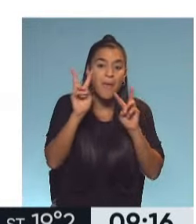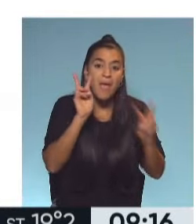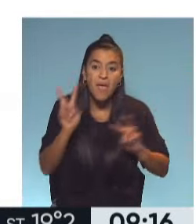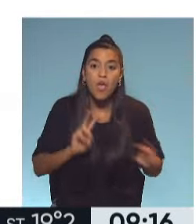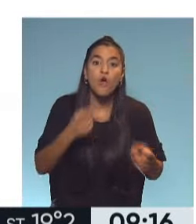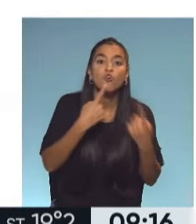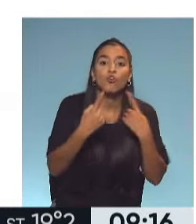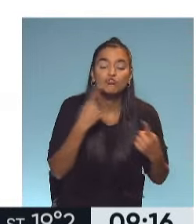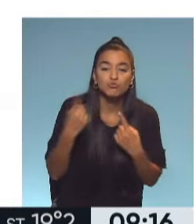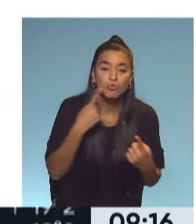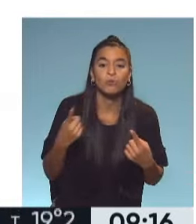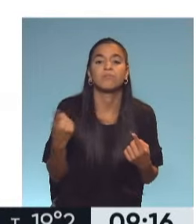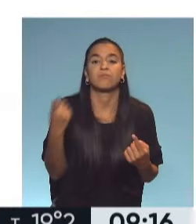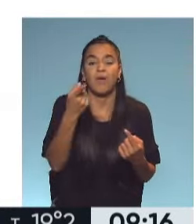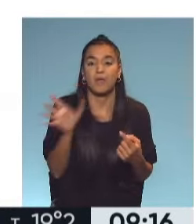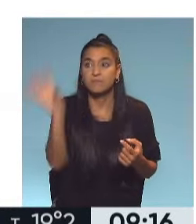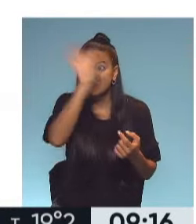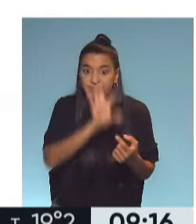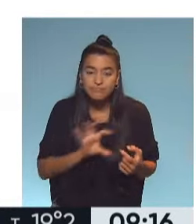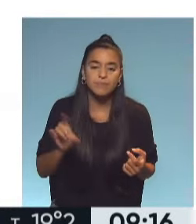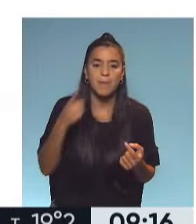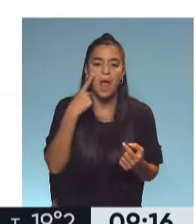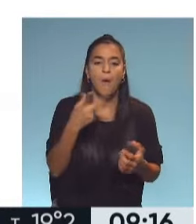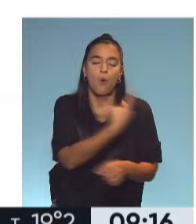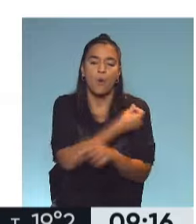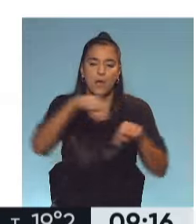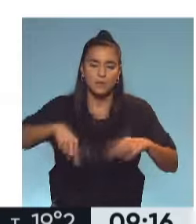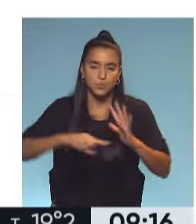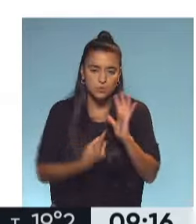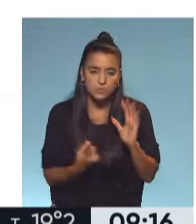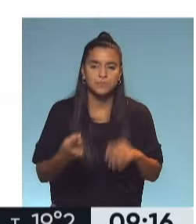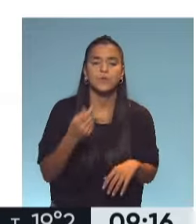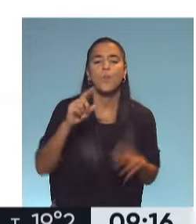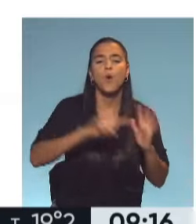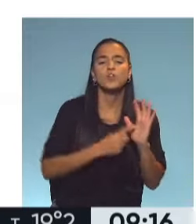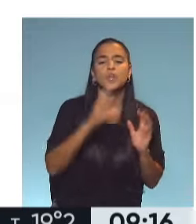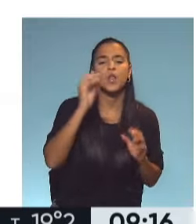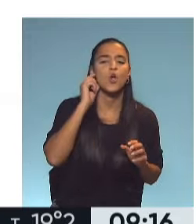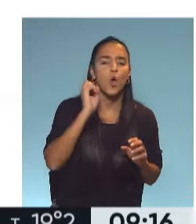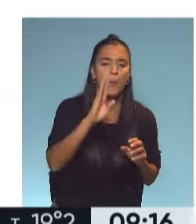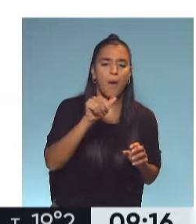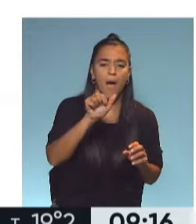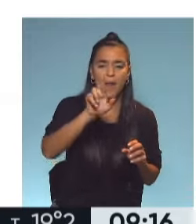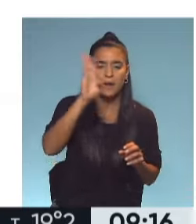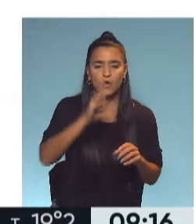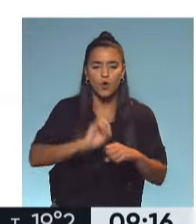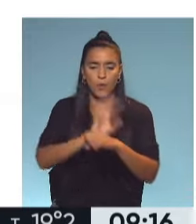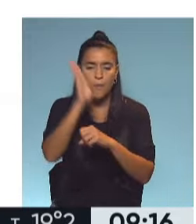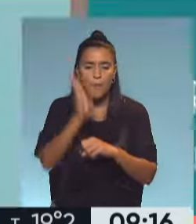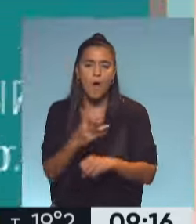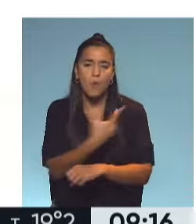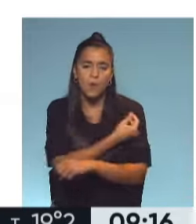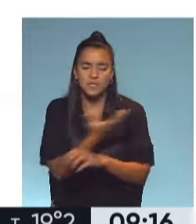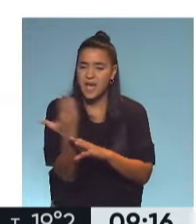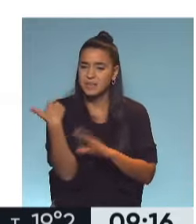donde vivas, en cualquier lugar de la República Argentina para vacunarte aquí en la Ciudad Autónoma de Buenos Aires, Buenos Aires, gov.ar, barra coronavirus, barra vacunación.